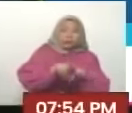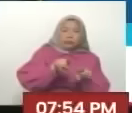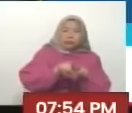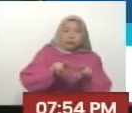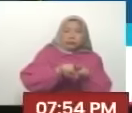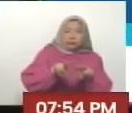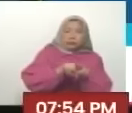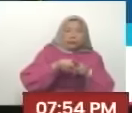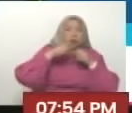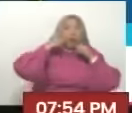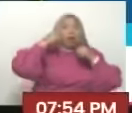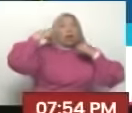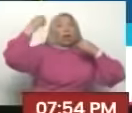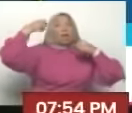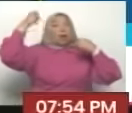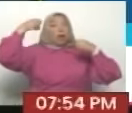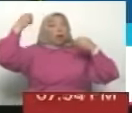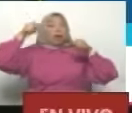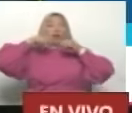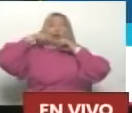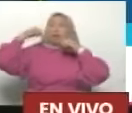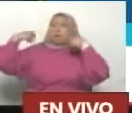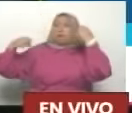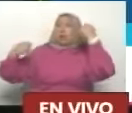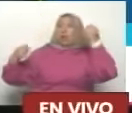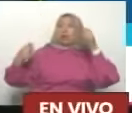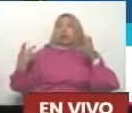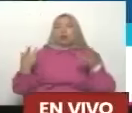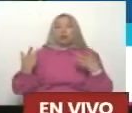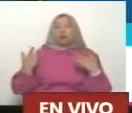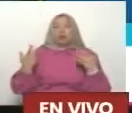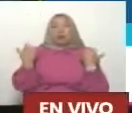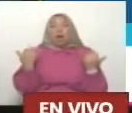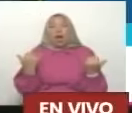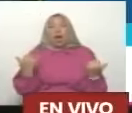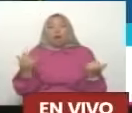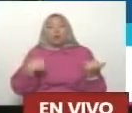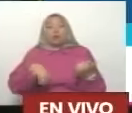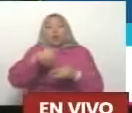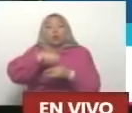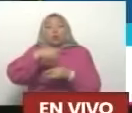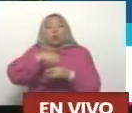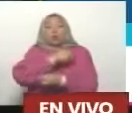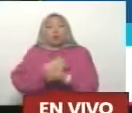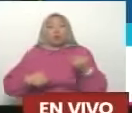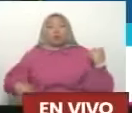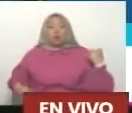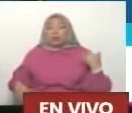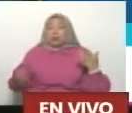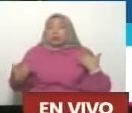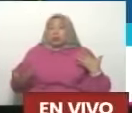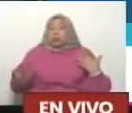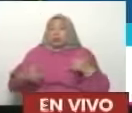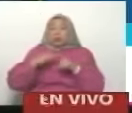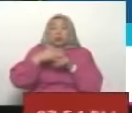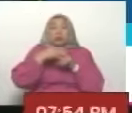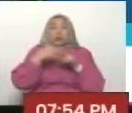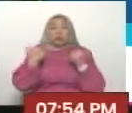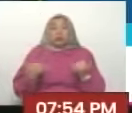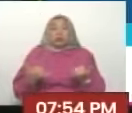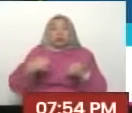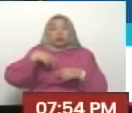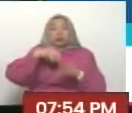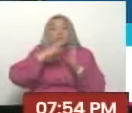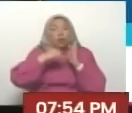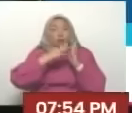Campañas por aquí Campañas por allá Ahorita Como vienen Las elecciones Ha recrudecido La campaña En redes